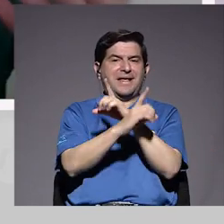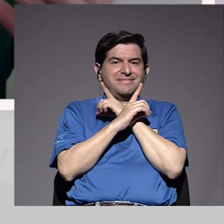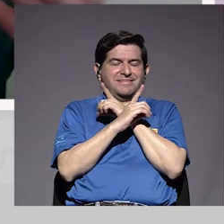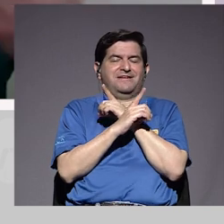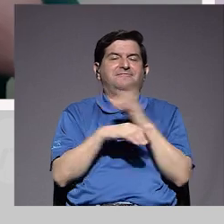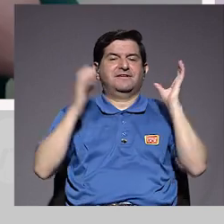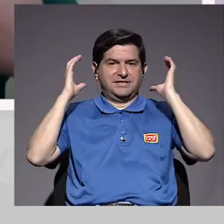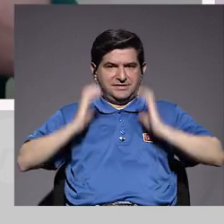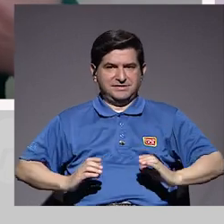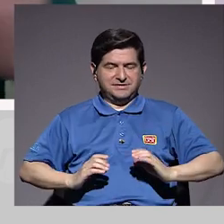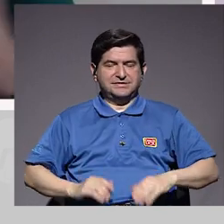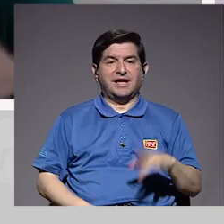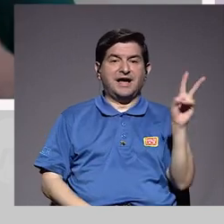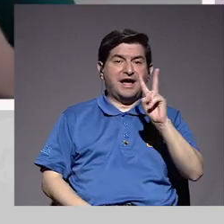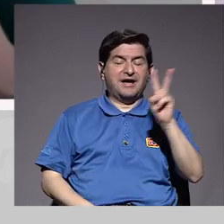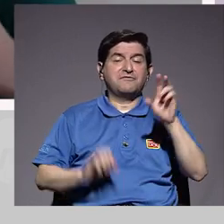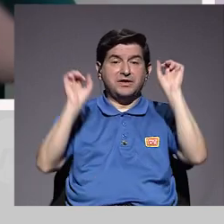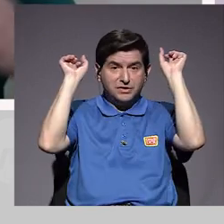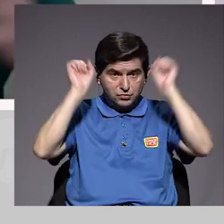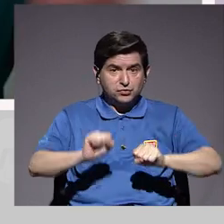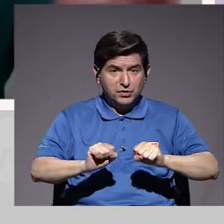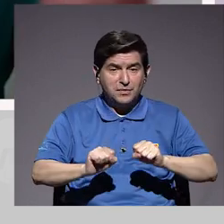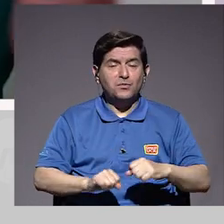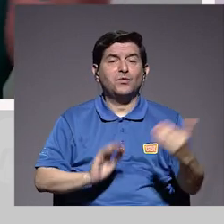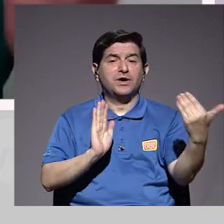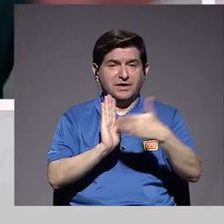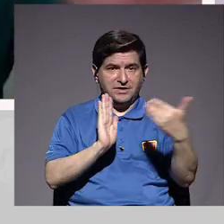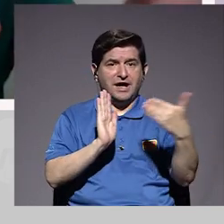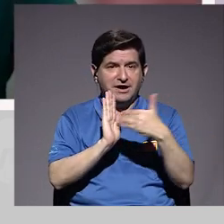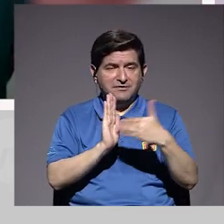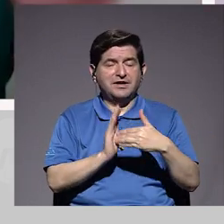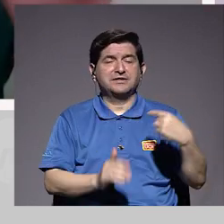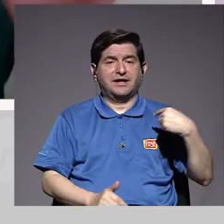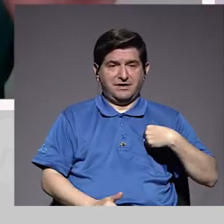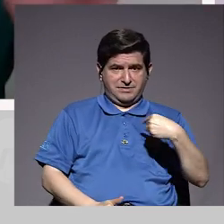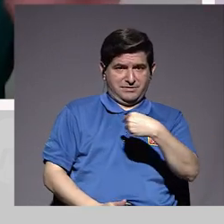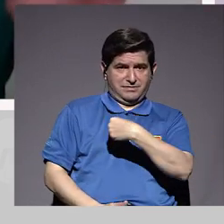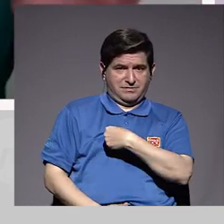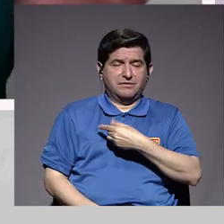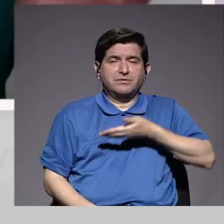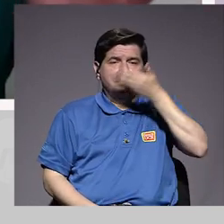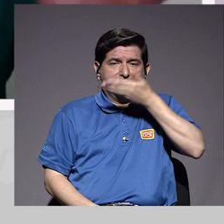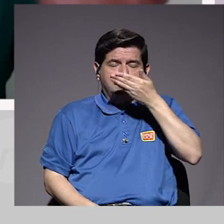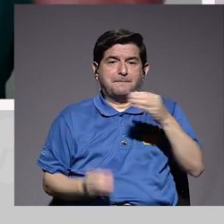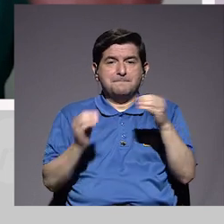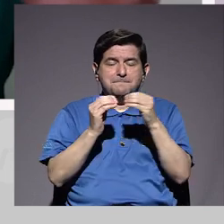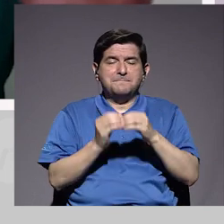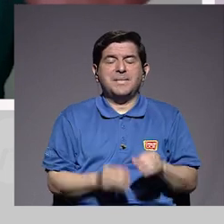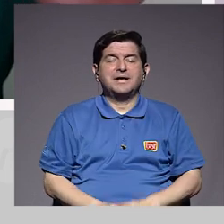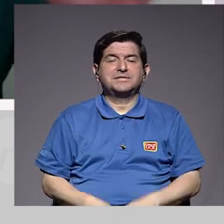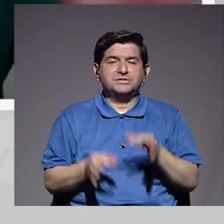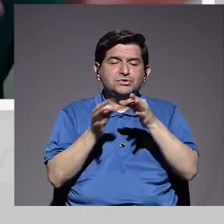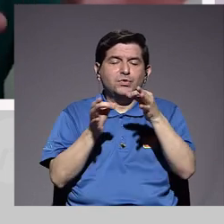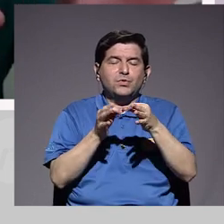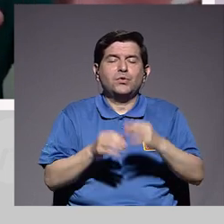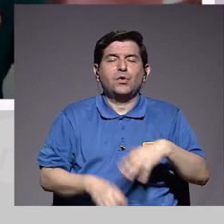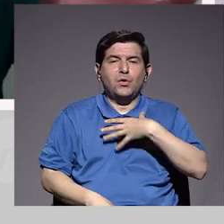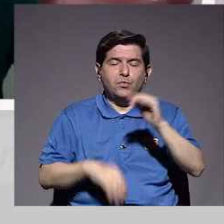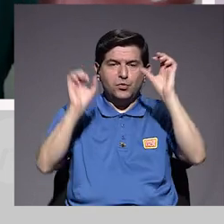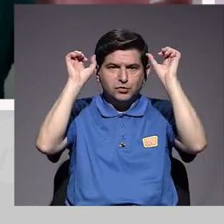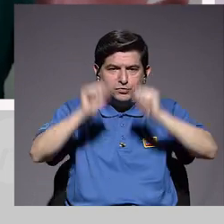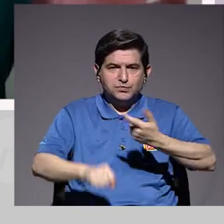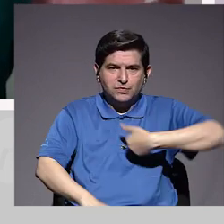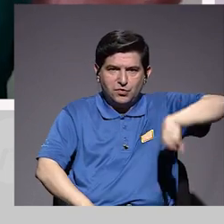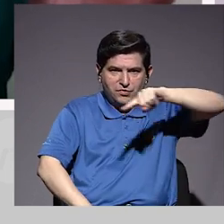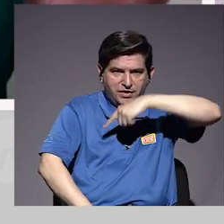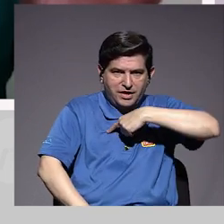defensa en nuestro organismo ante un virus que potencialmente puede agredirnos el pulmón. ¿Por qué? Porque tenemos más glóbulos blancos en pulmón para poder